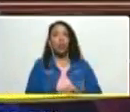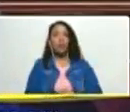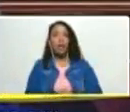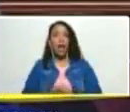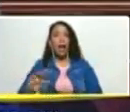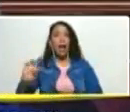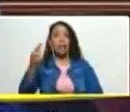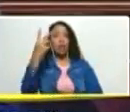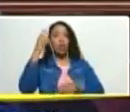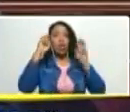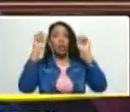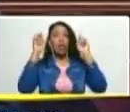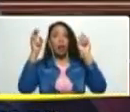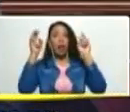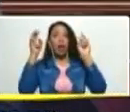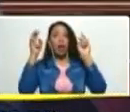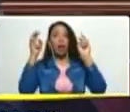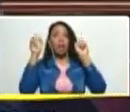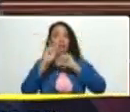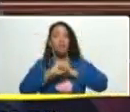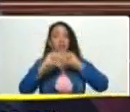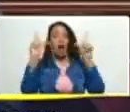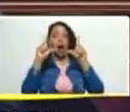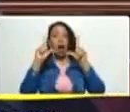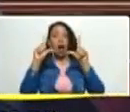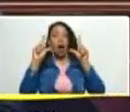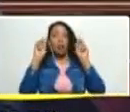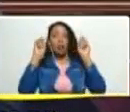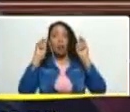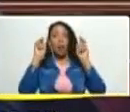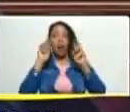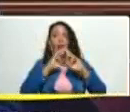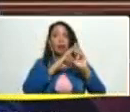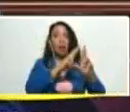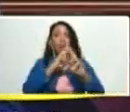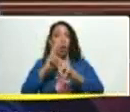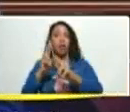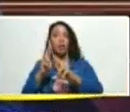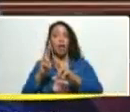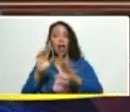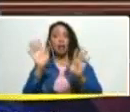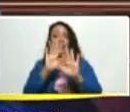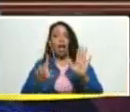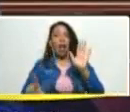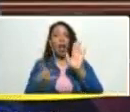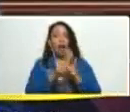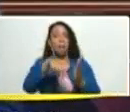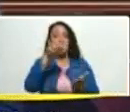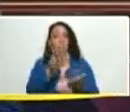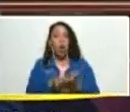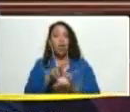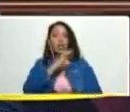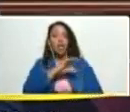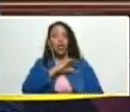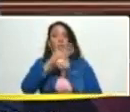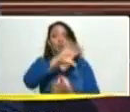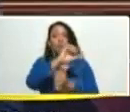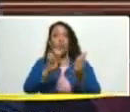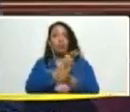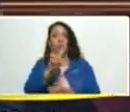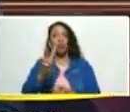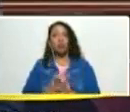segundo lugar el impacto y la calidad de los resultados ya la ley aprobada señora vicepresidenta